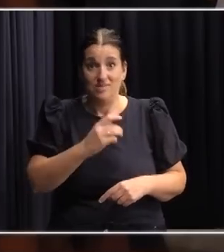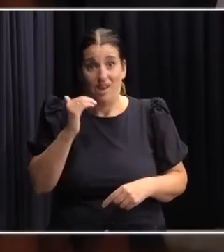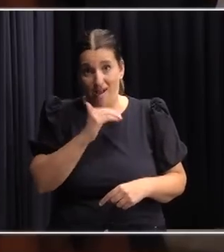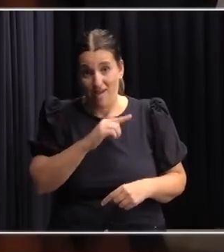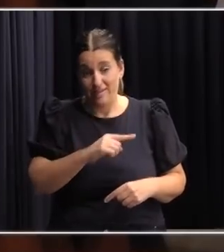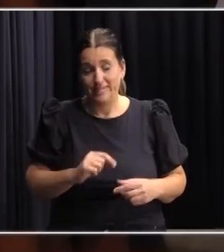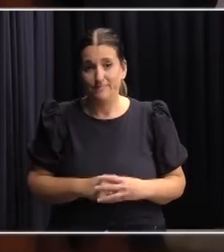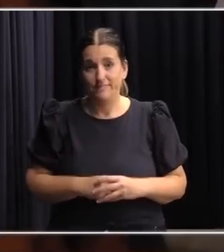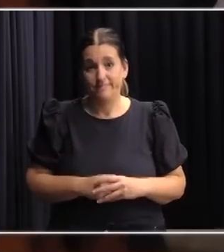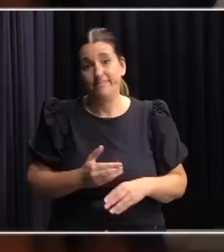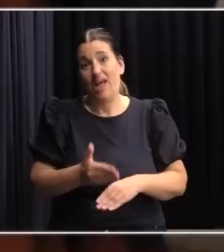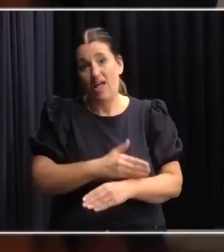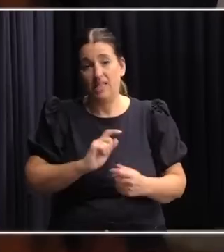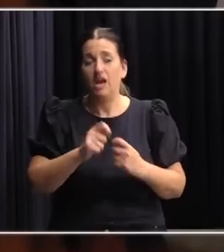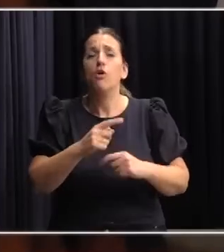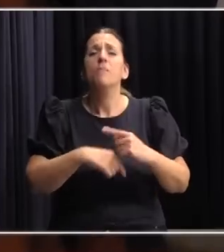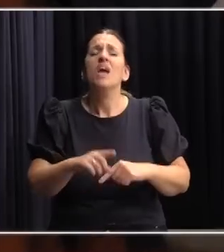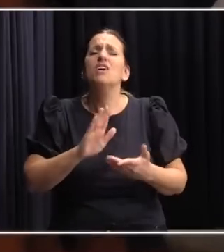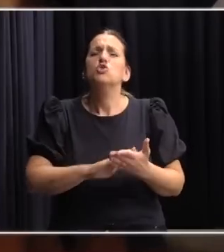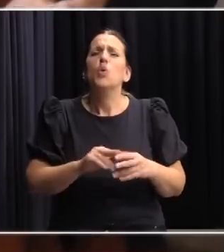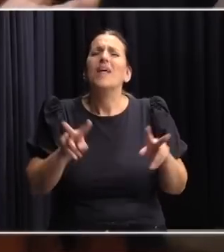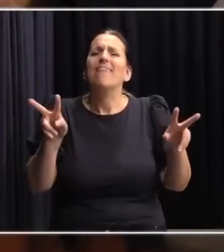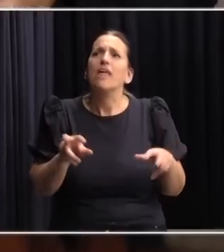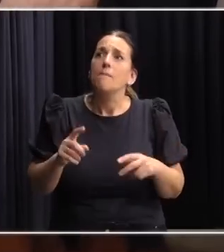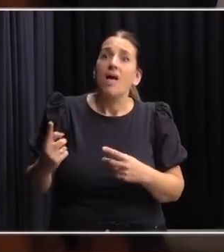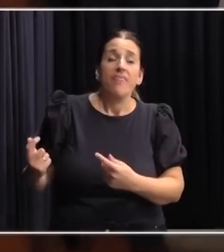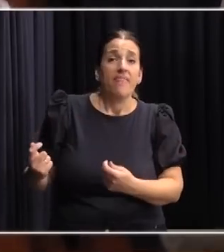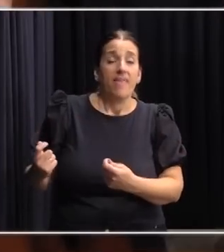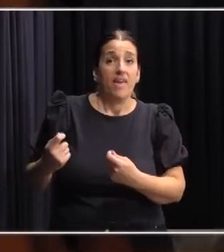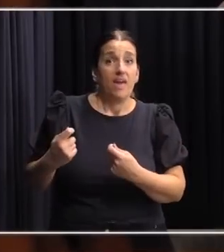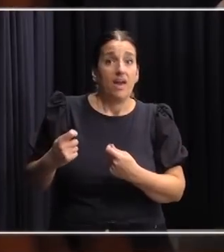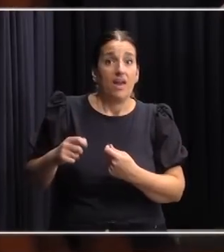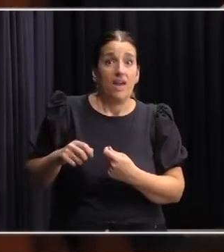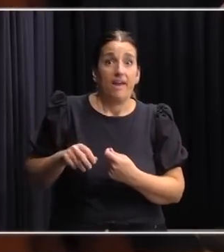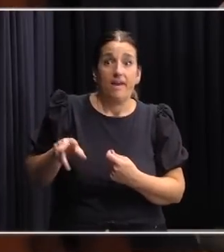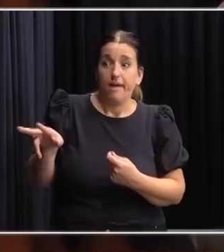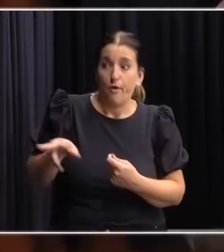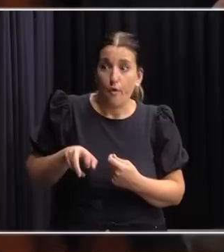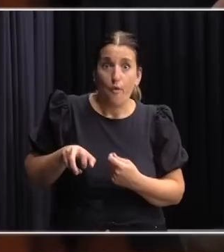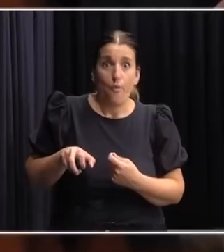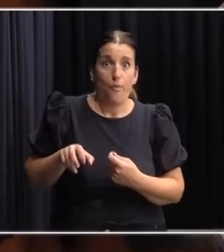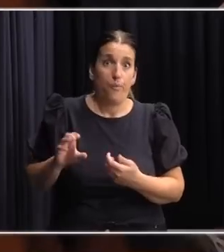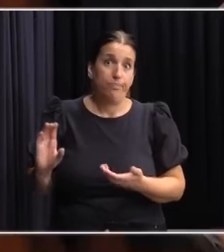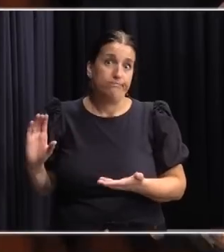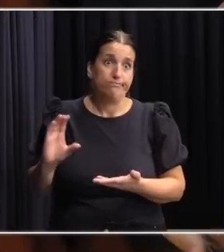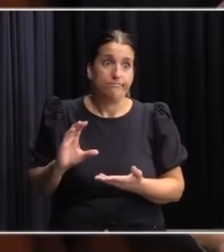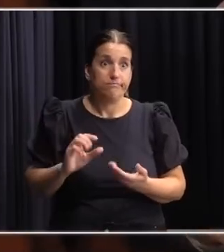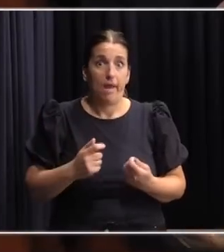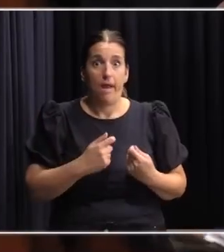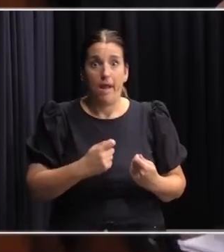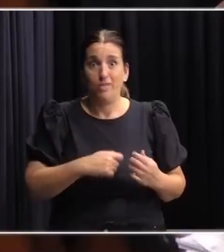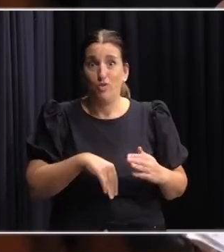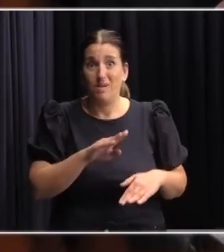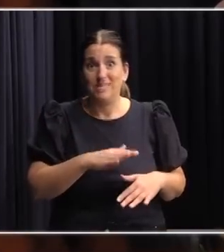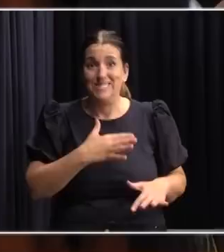la reforma. La trayectoria del déficit está, de hecho, hace años que viene con déficit el sistema previsional. Azucena tiene acá una